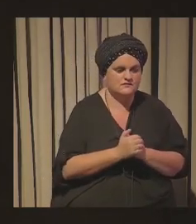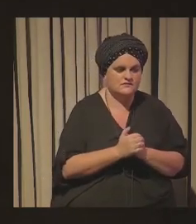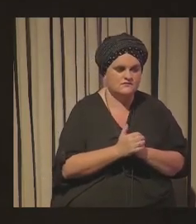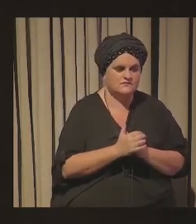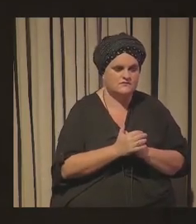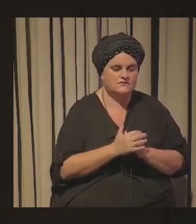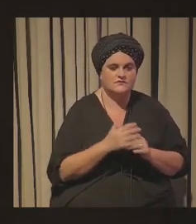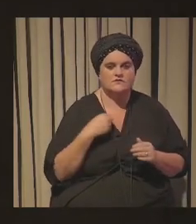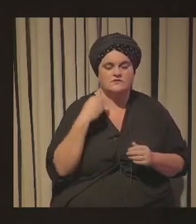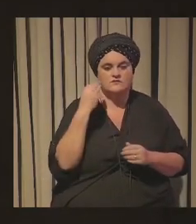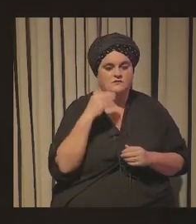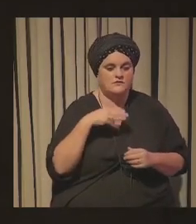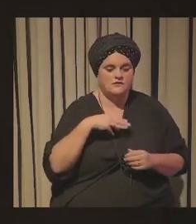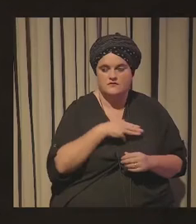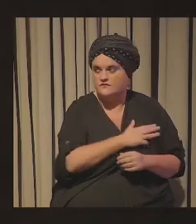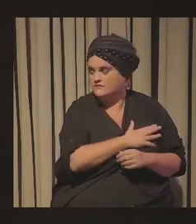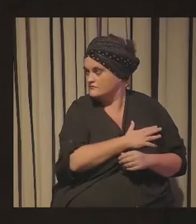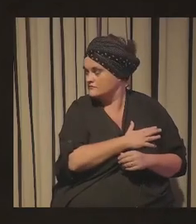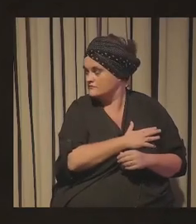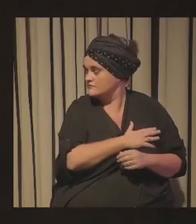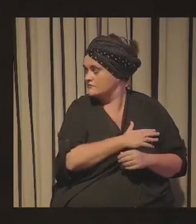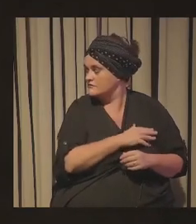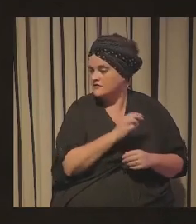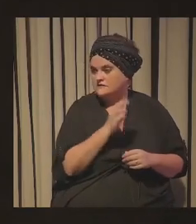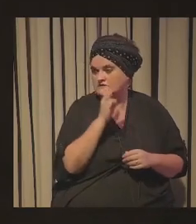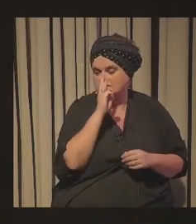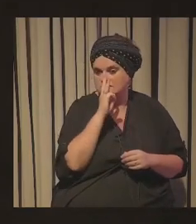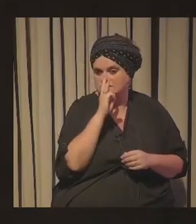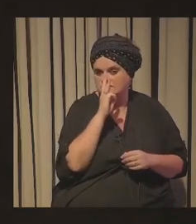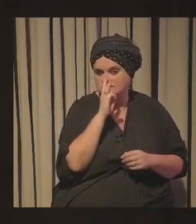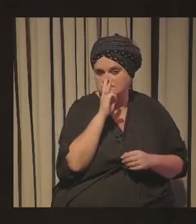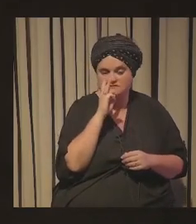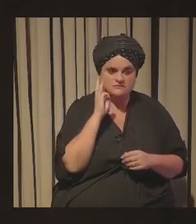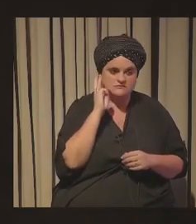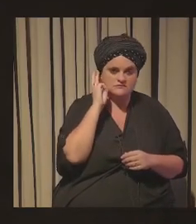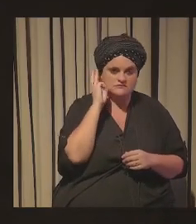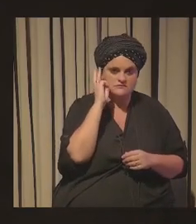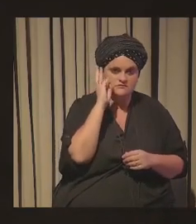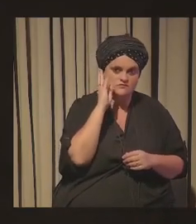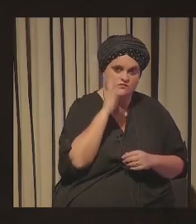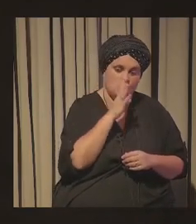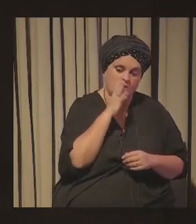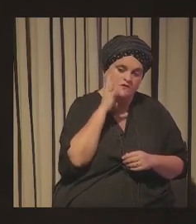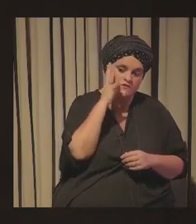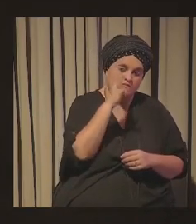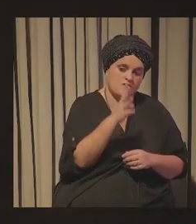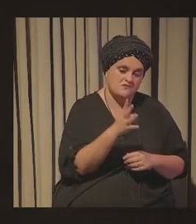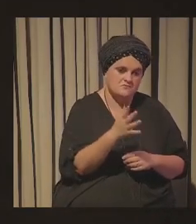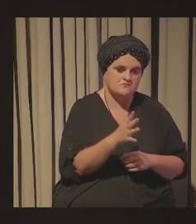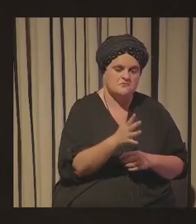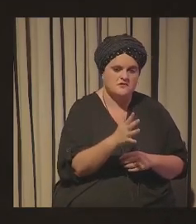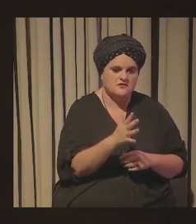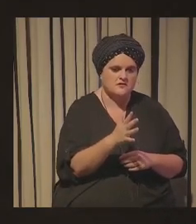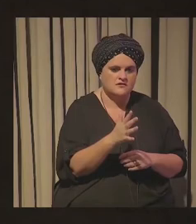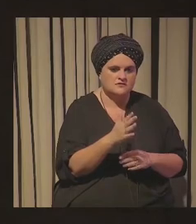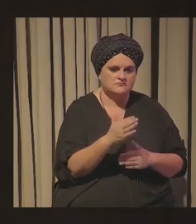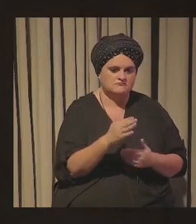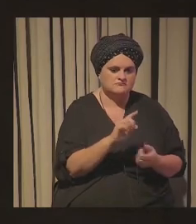creo que por ejemplo en Eroski en los últimos 3-4 años ahí sí que se ha dado un paso adelante importante entonces estas